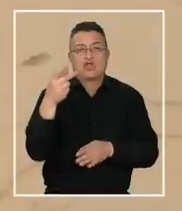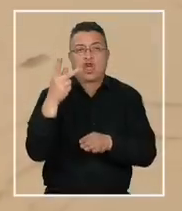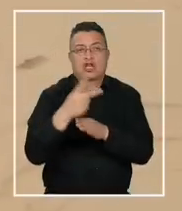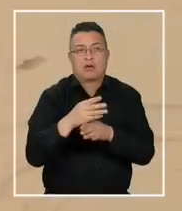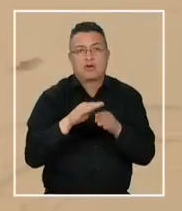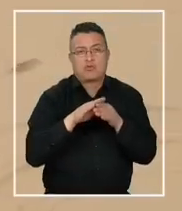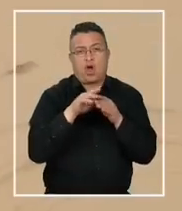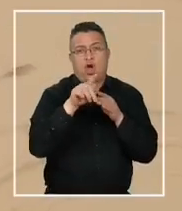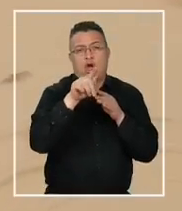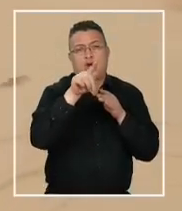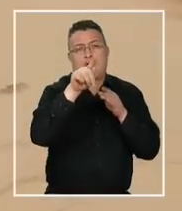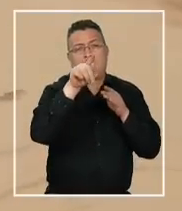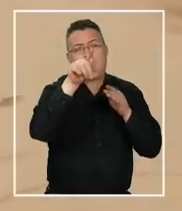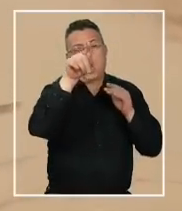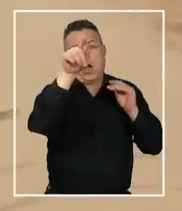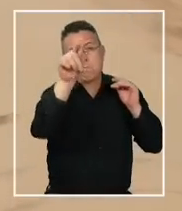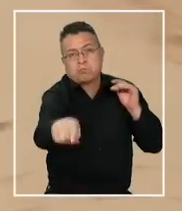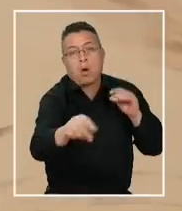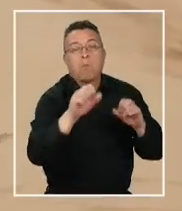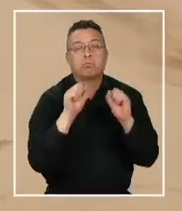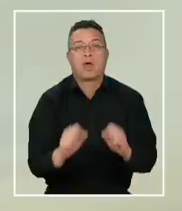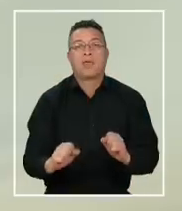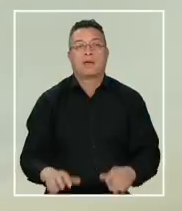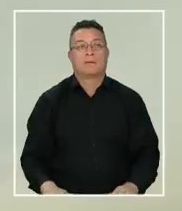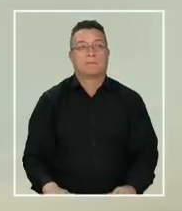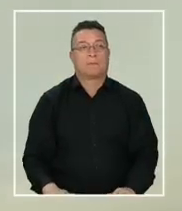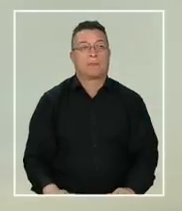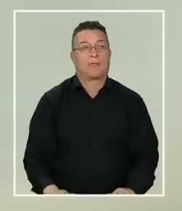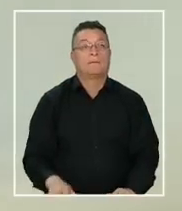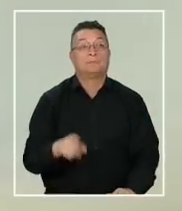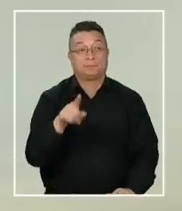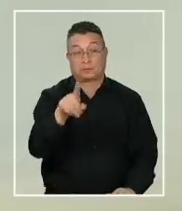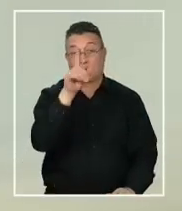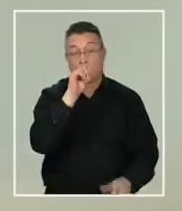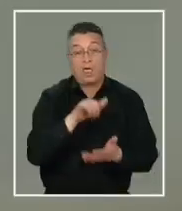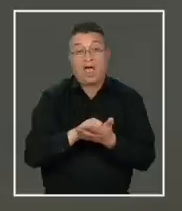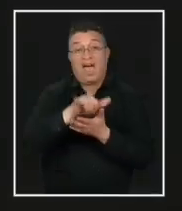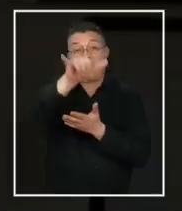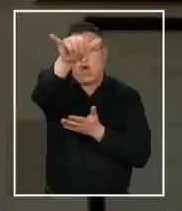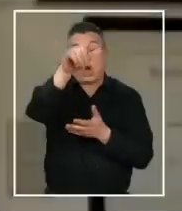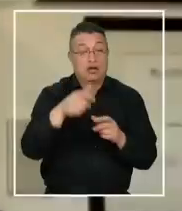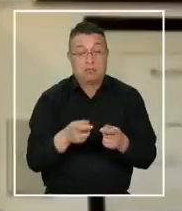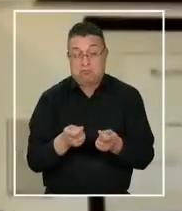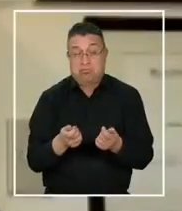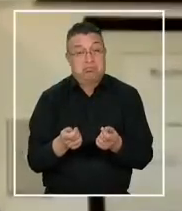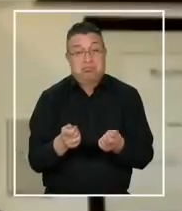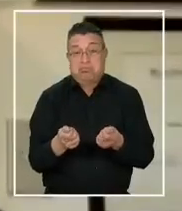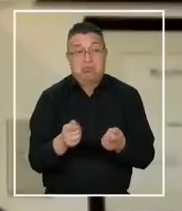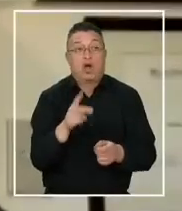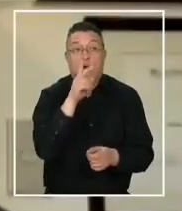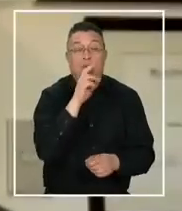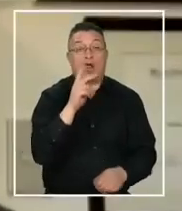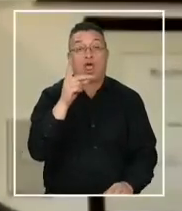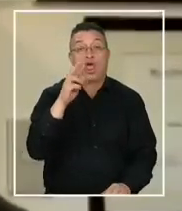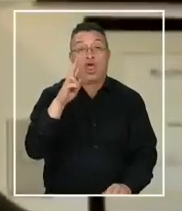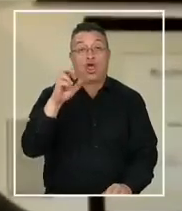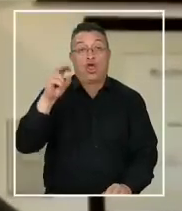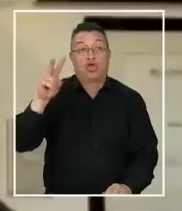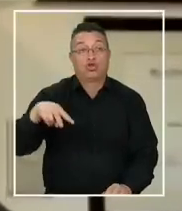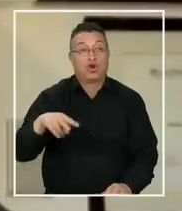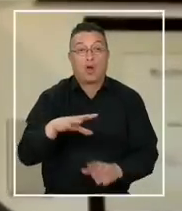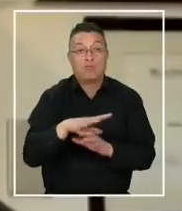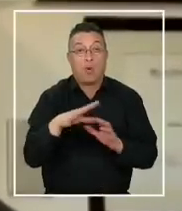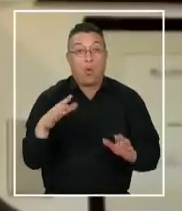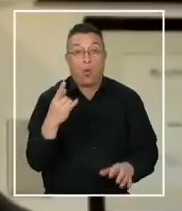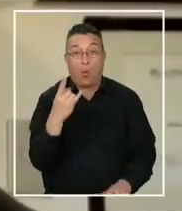para golpear a su objetivo. Son básicamente aviones a control remoto. Por lo tanto, el drone es extremadamente